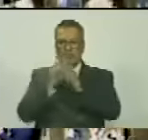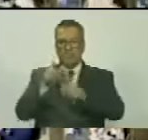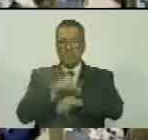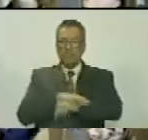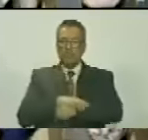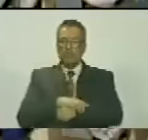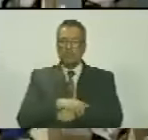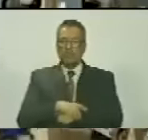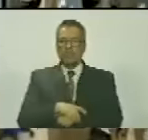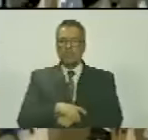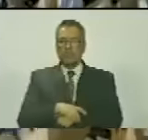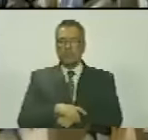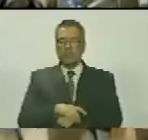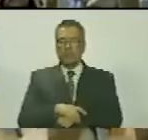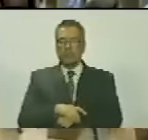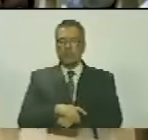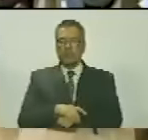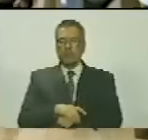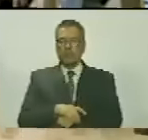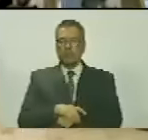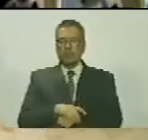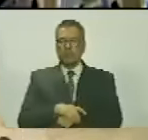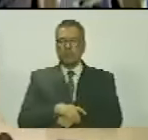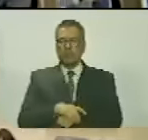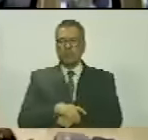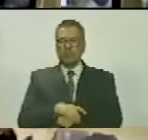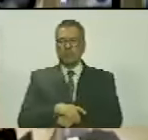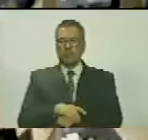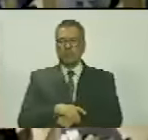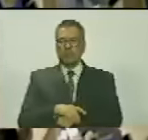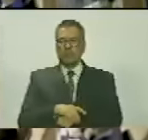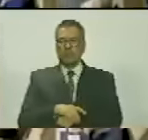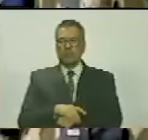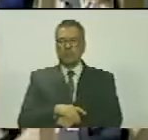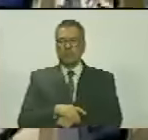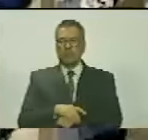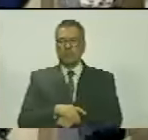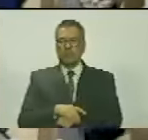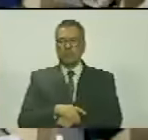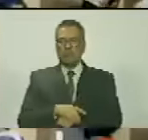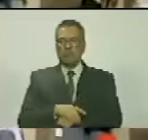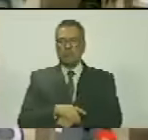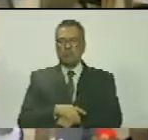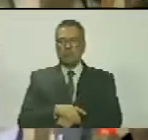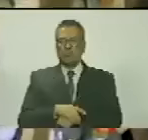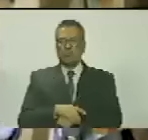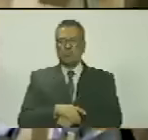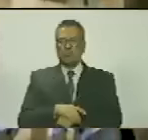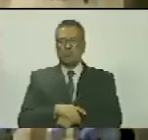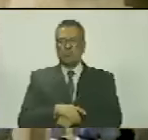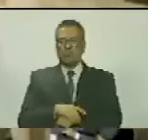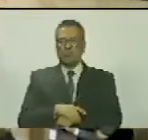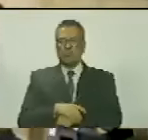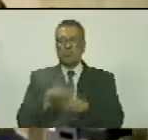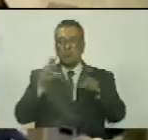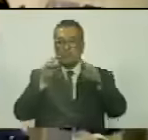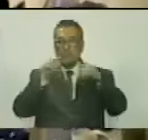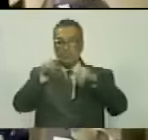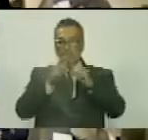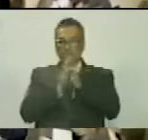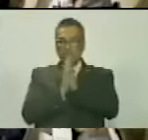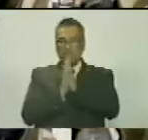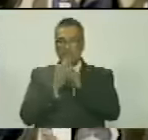hablen por favor.